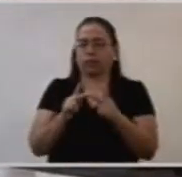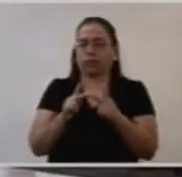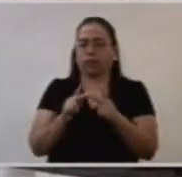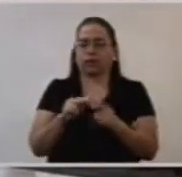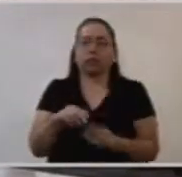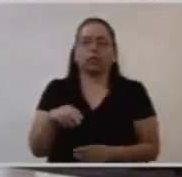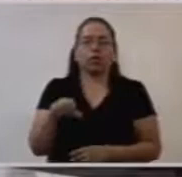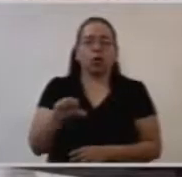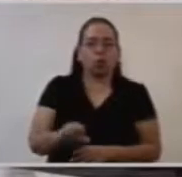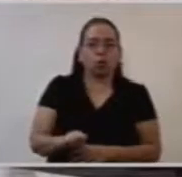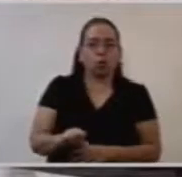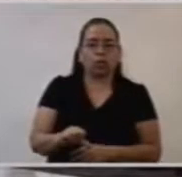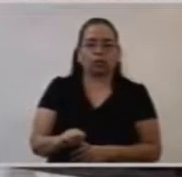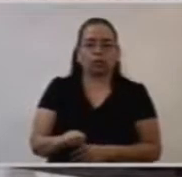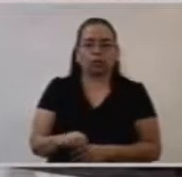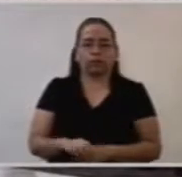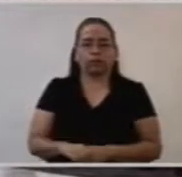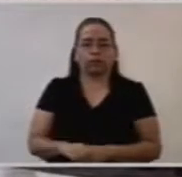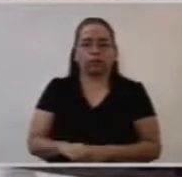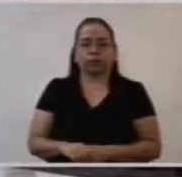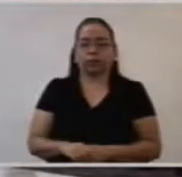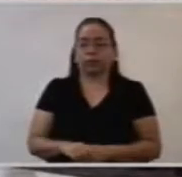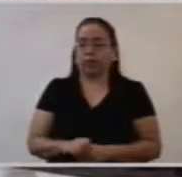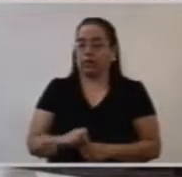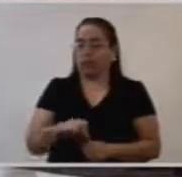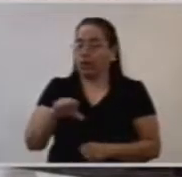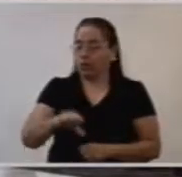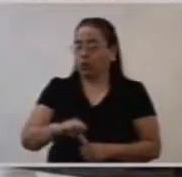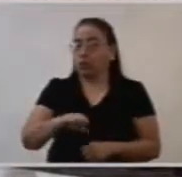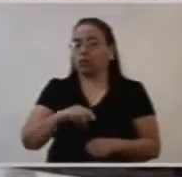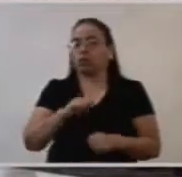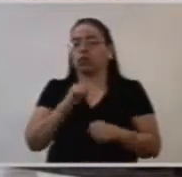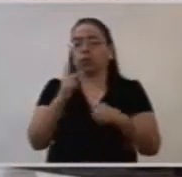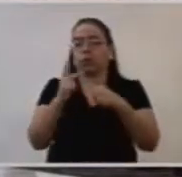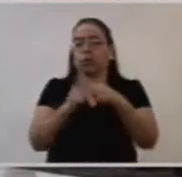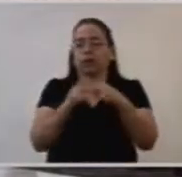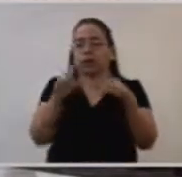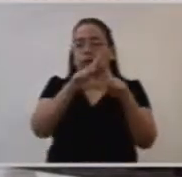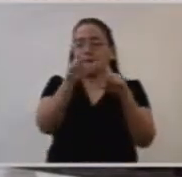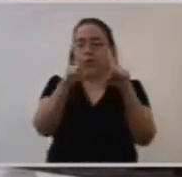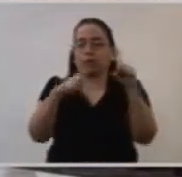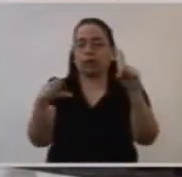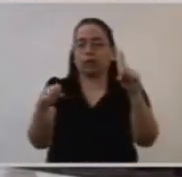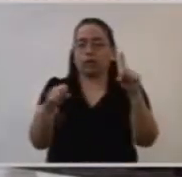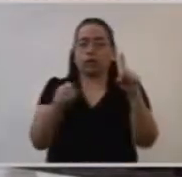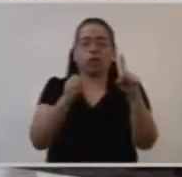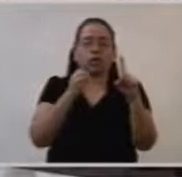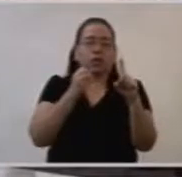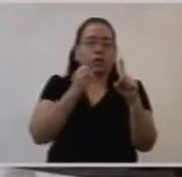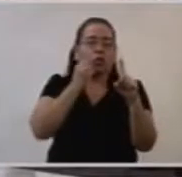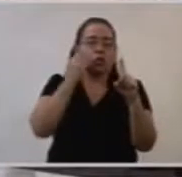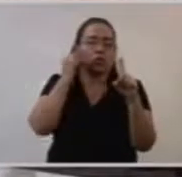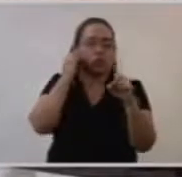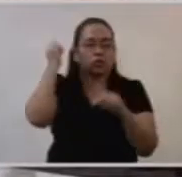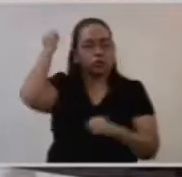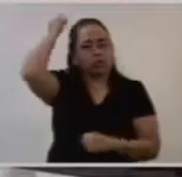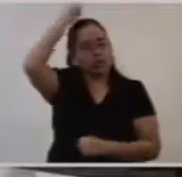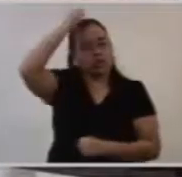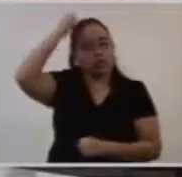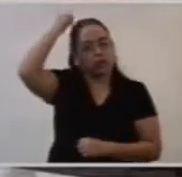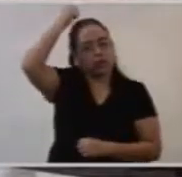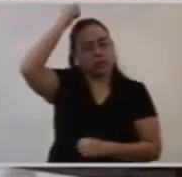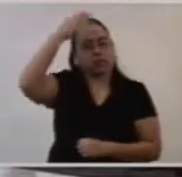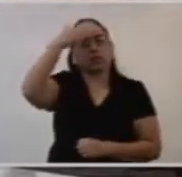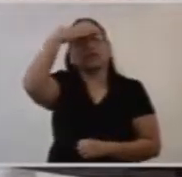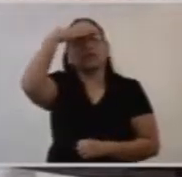momento histórico de nuestro país. Los sacerdotes, los obispos, debemos